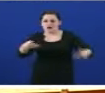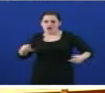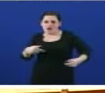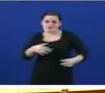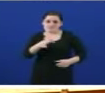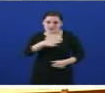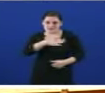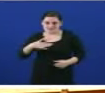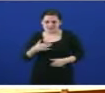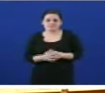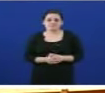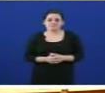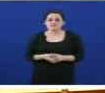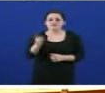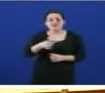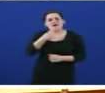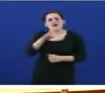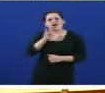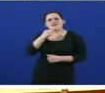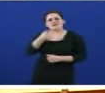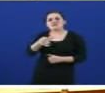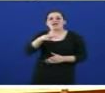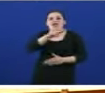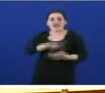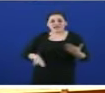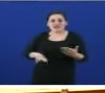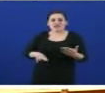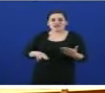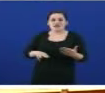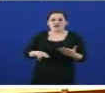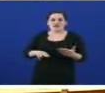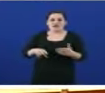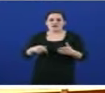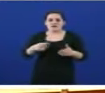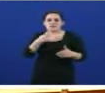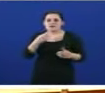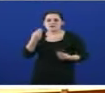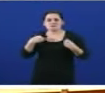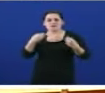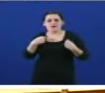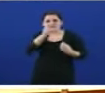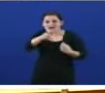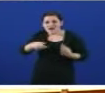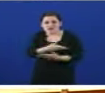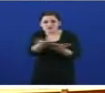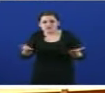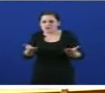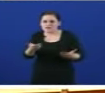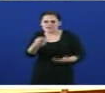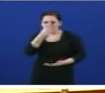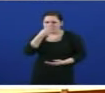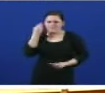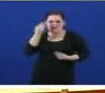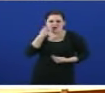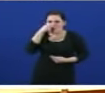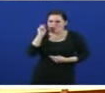Dicía tamén daquela, Galiza é unha das comunidades autónomas coa sanidade pior valorada polos seus usuarios. que dirá agora á vista